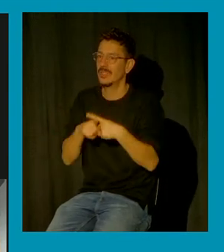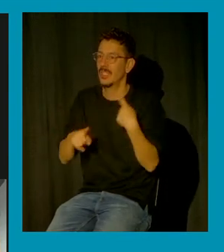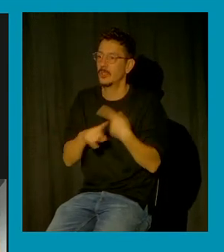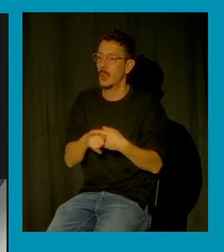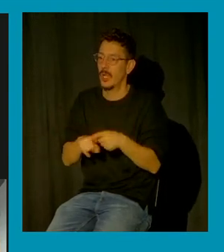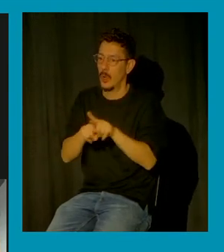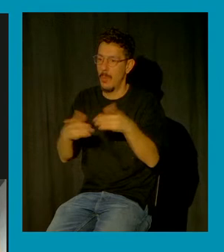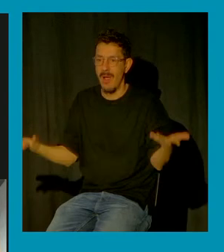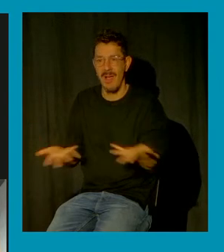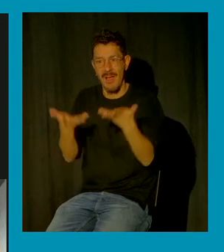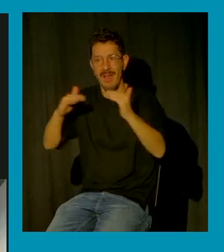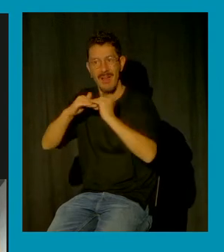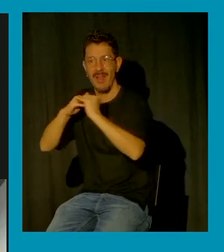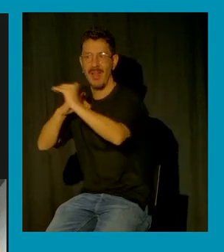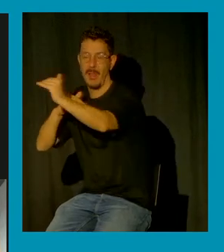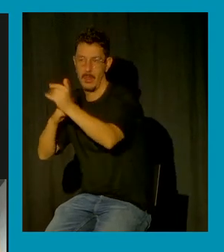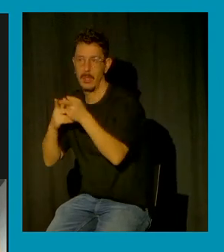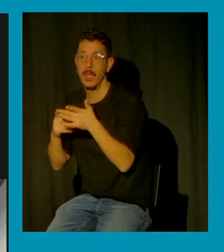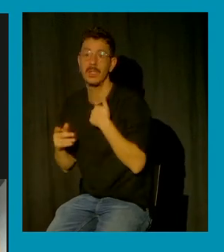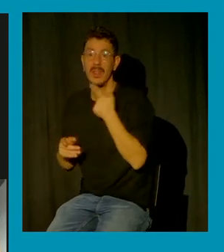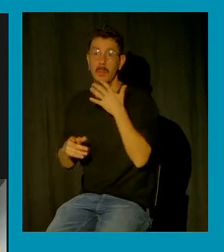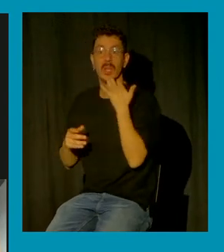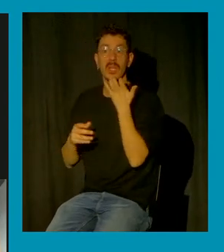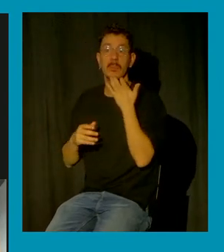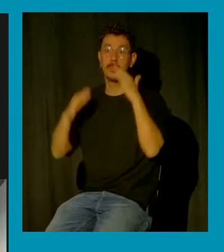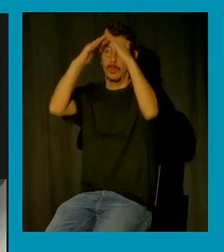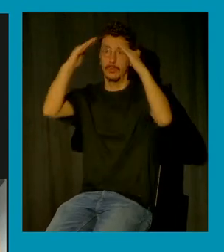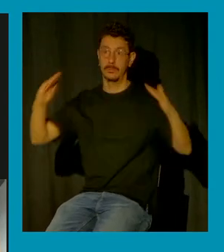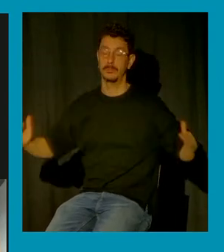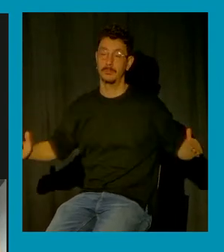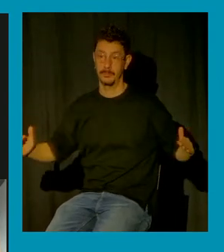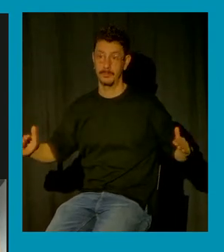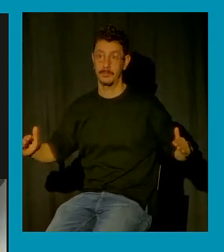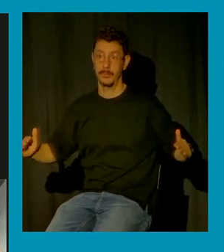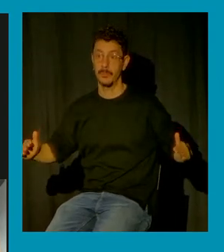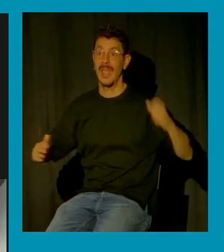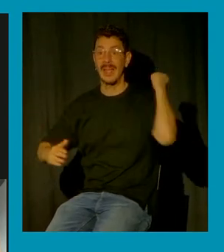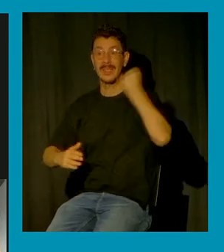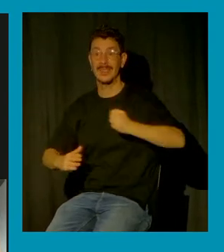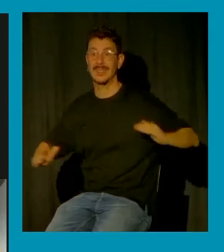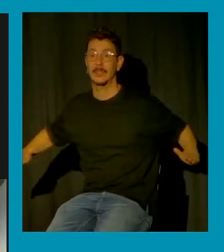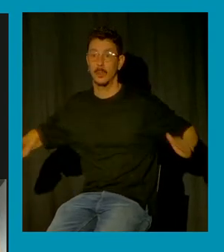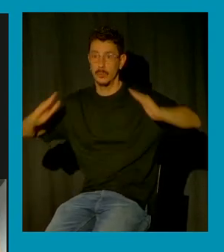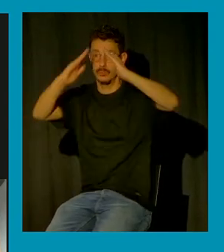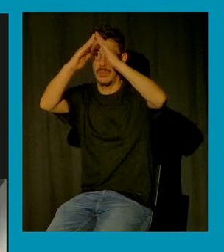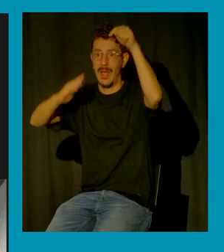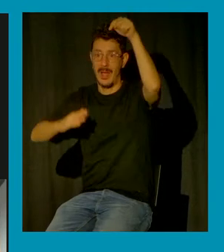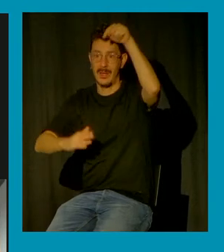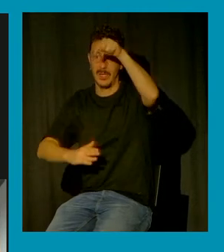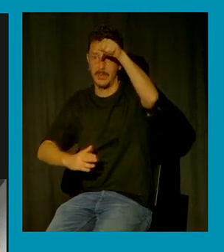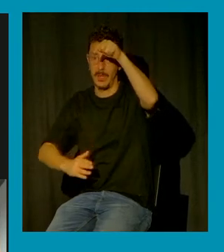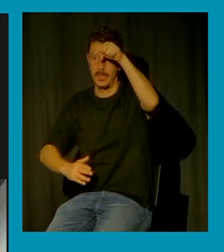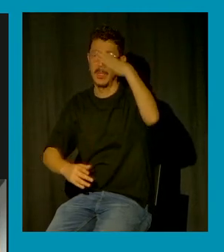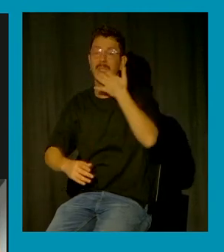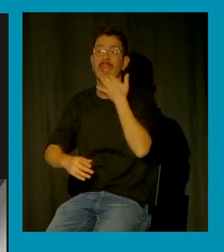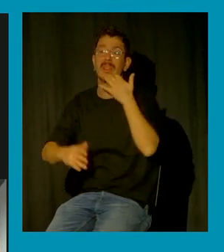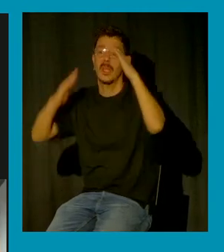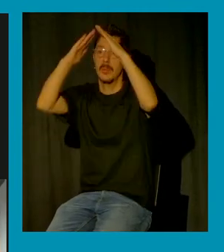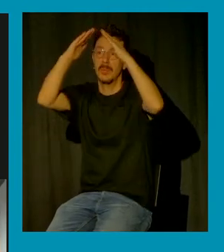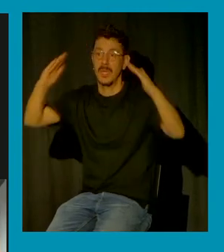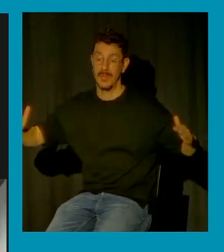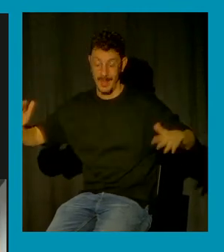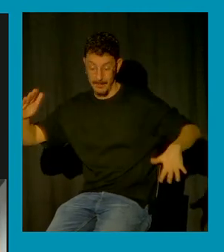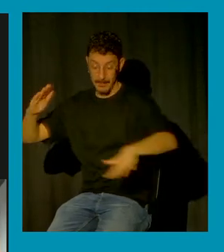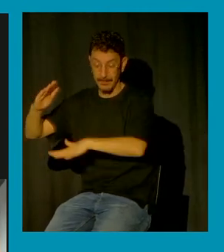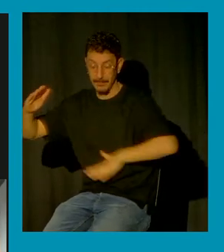piramidales estaríamos hablando de que el asesinato ¿no? estaría en la cúspide de bueno pues de una pirámide que en su base